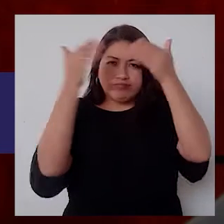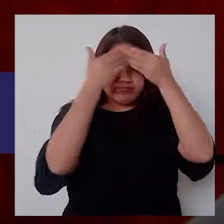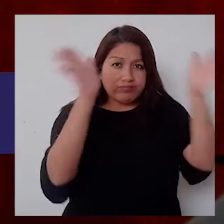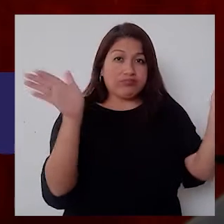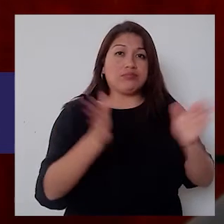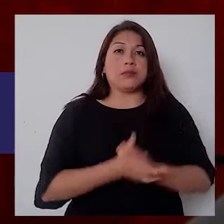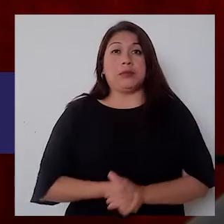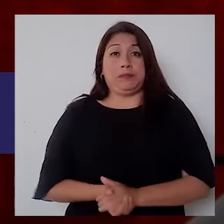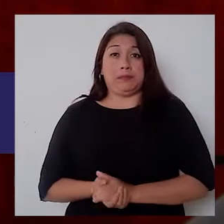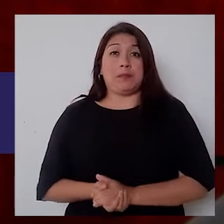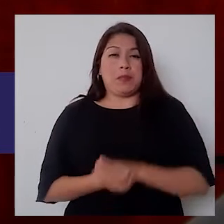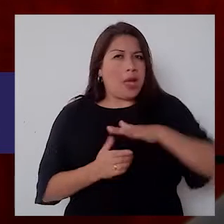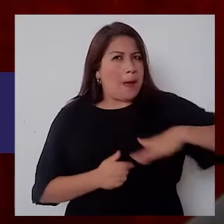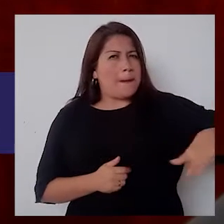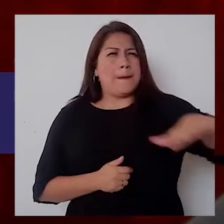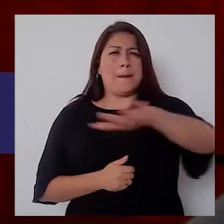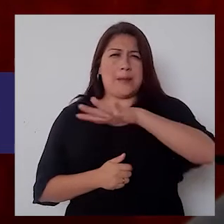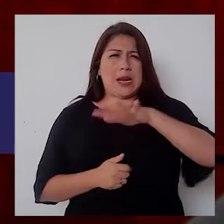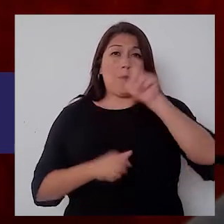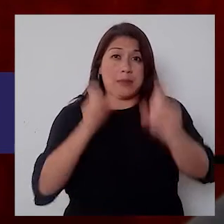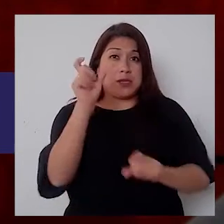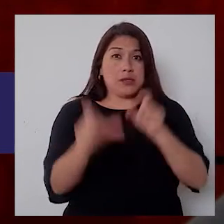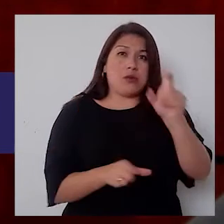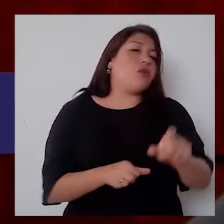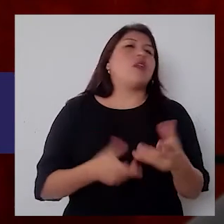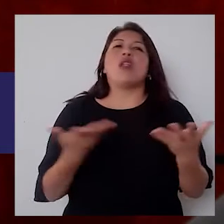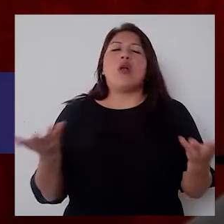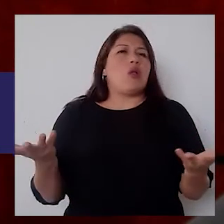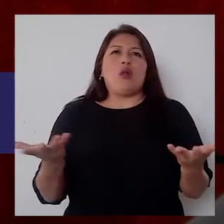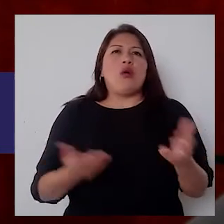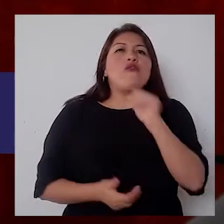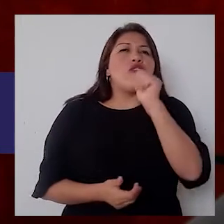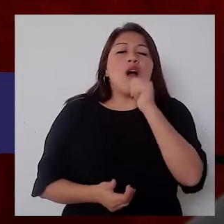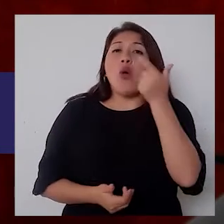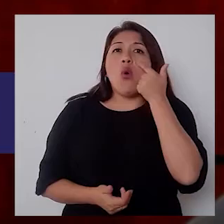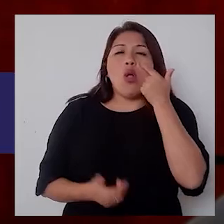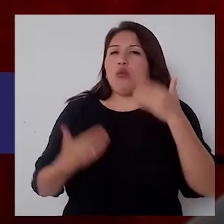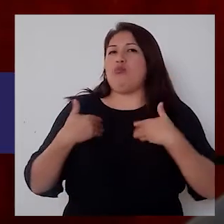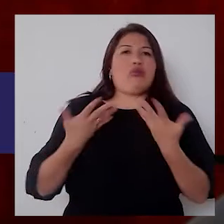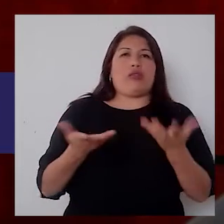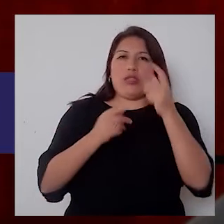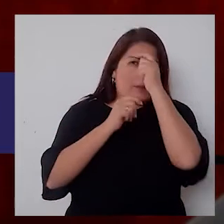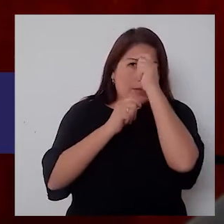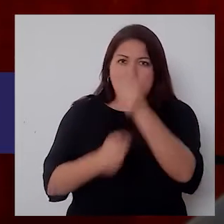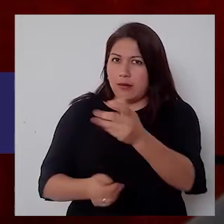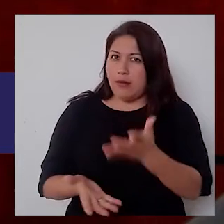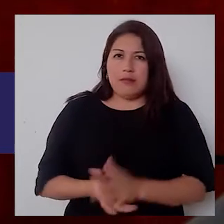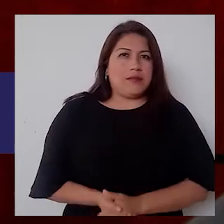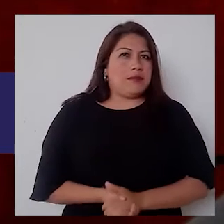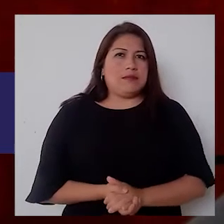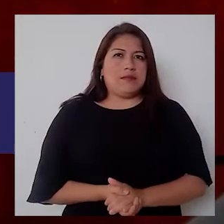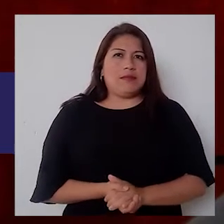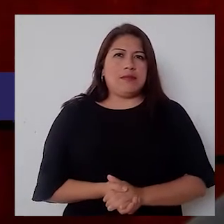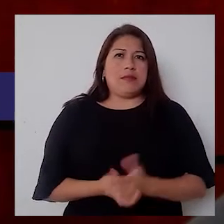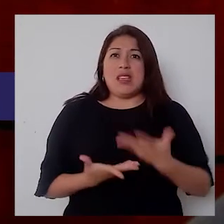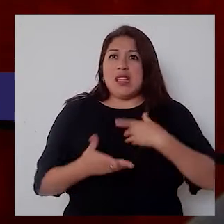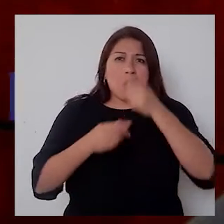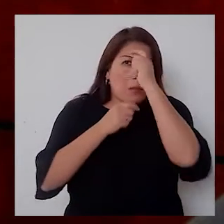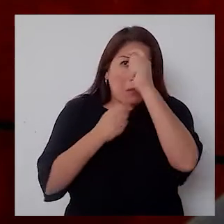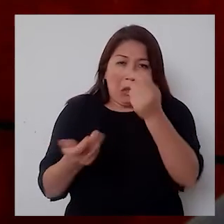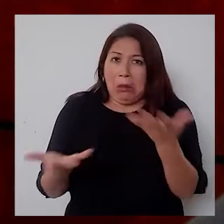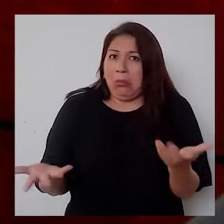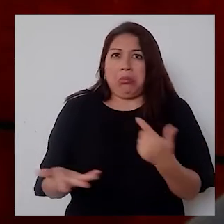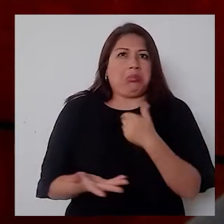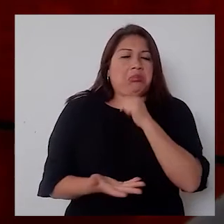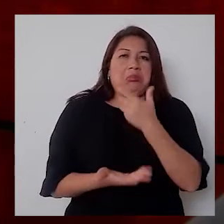y los seres humanos en general no podemos respetar lo que no conocemos. No podemos amar lo que no respetamos.